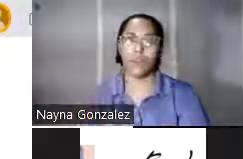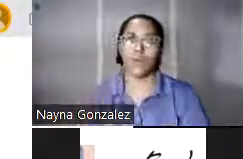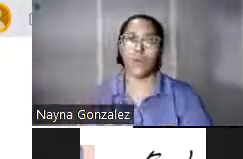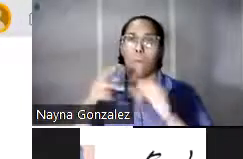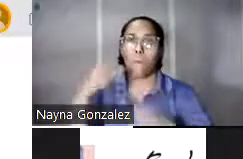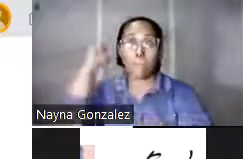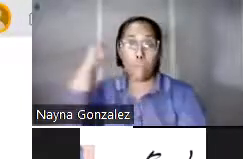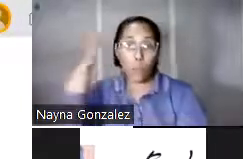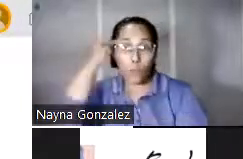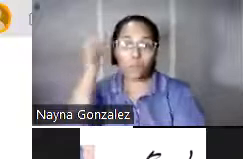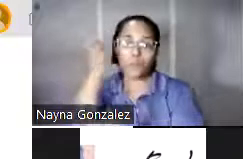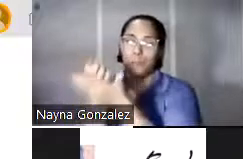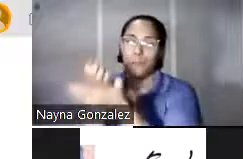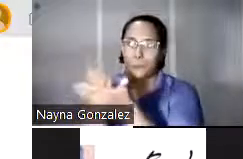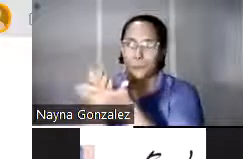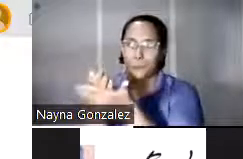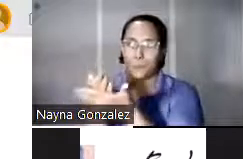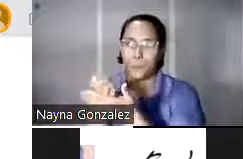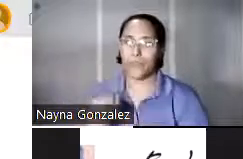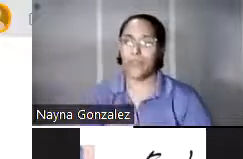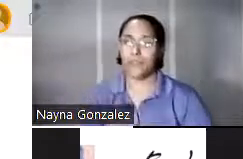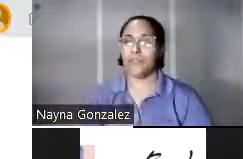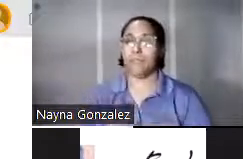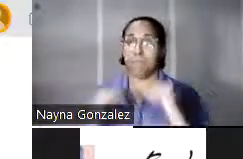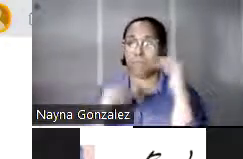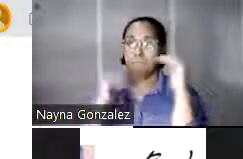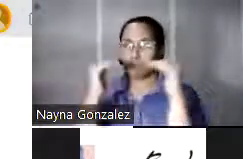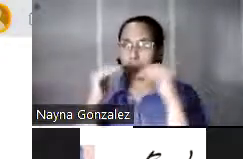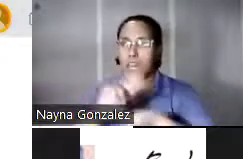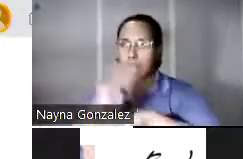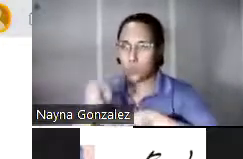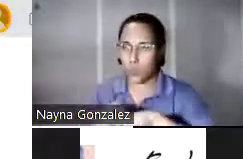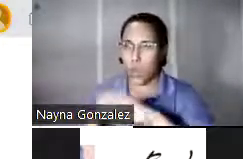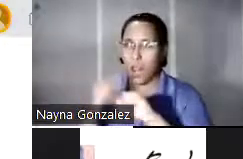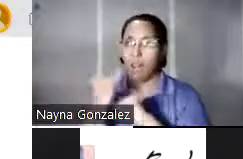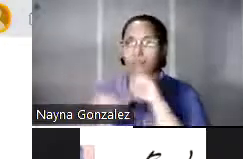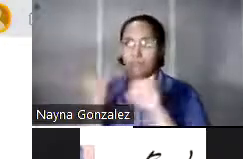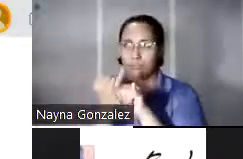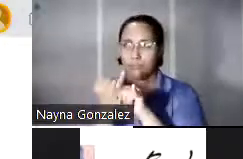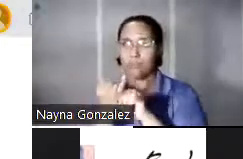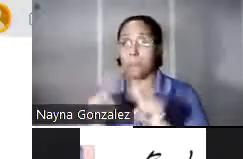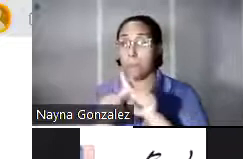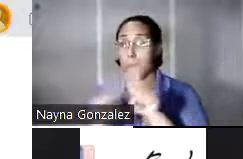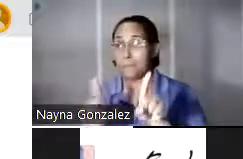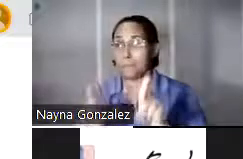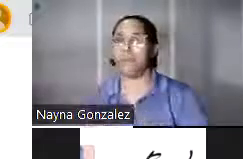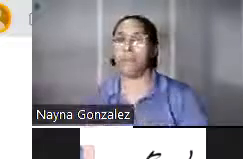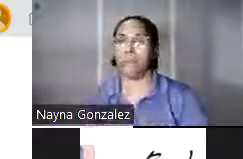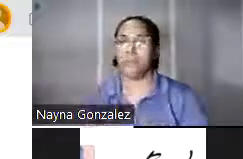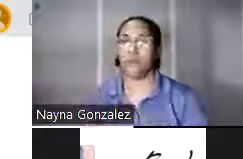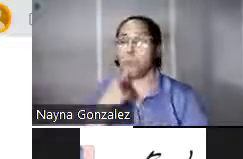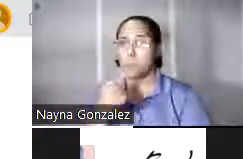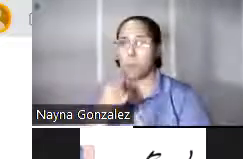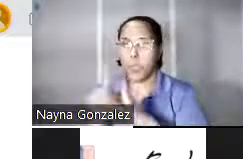y económicos a nivel nacional e internacional. Sin embargo, como indiqué al